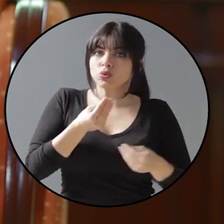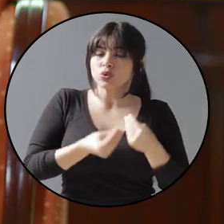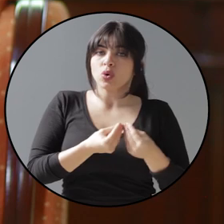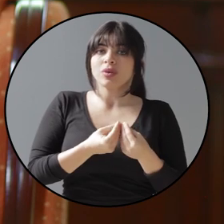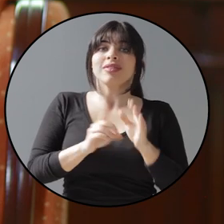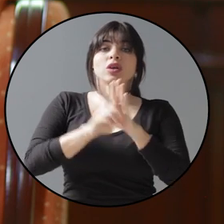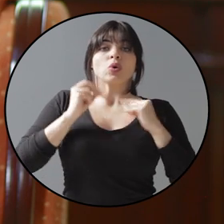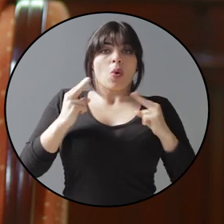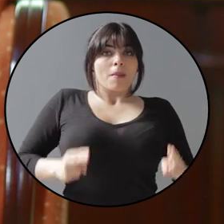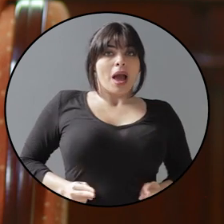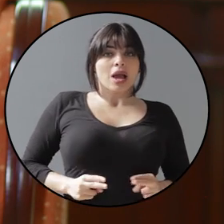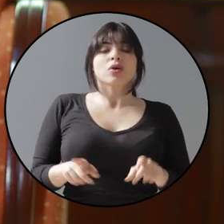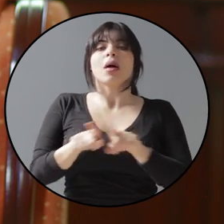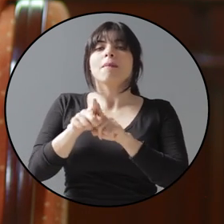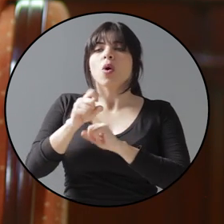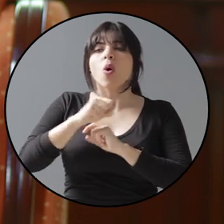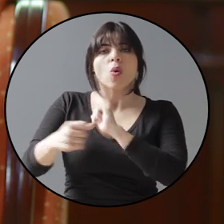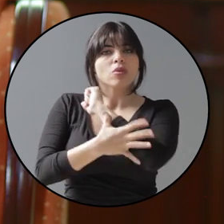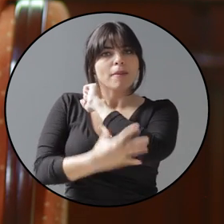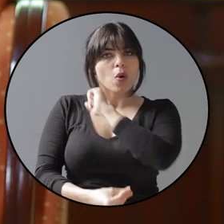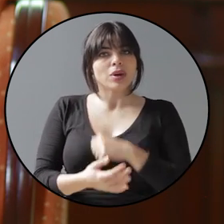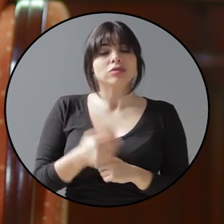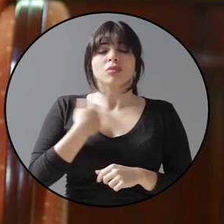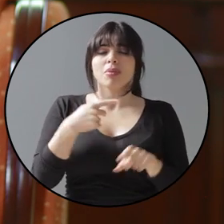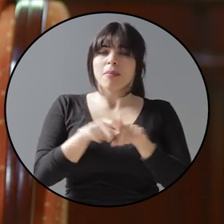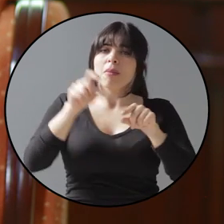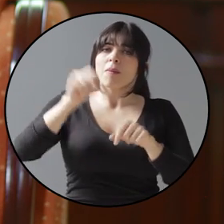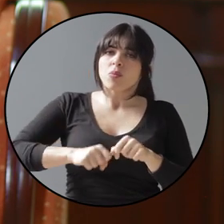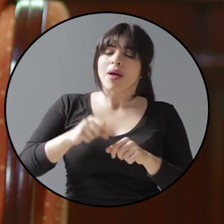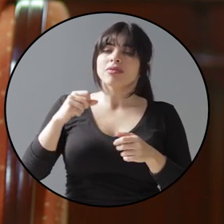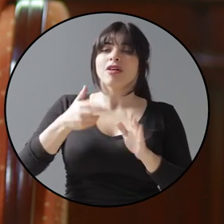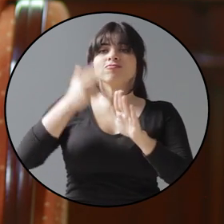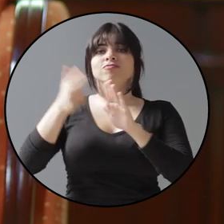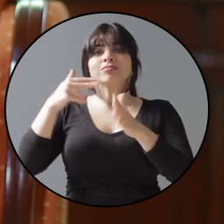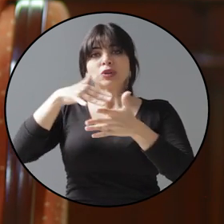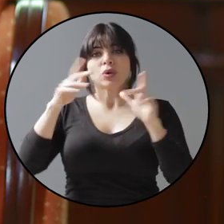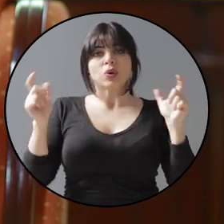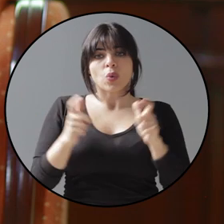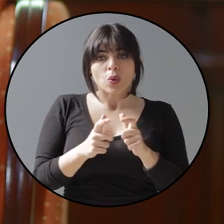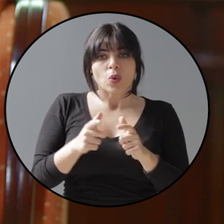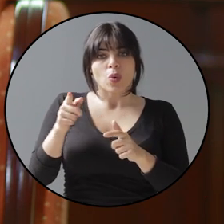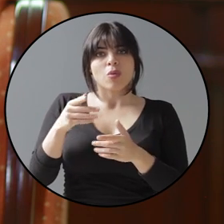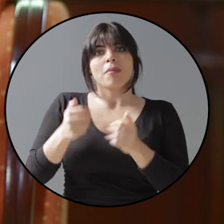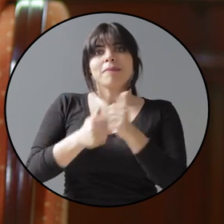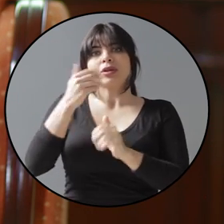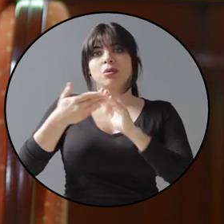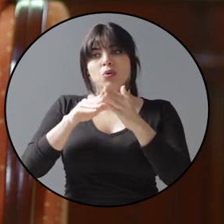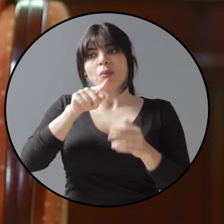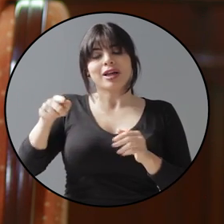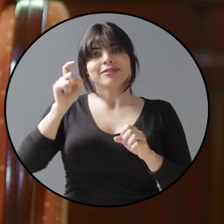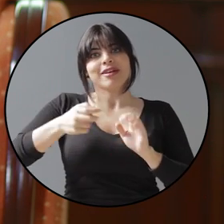desarrollo humano y lucha contra la pobreza. Podremos también reducir la exclusión educativa que afecta a esta población.